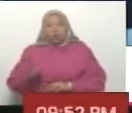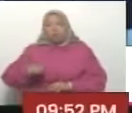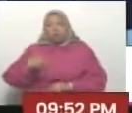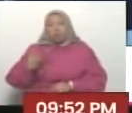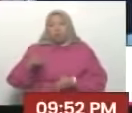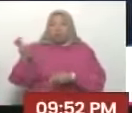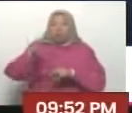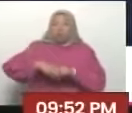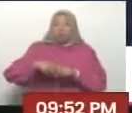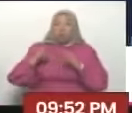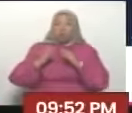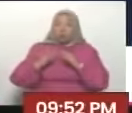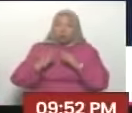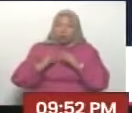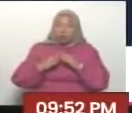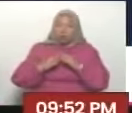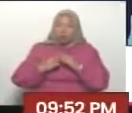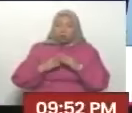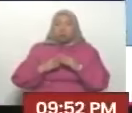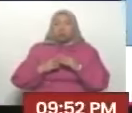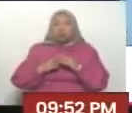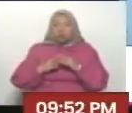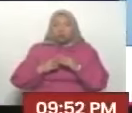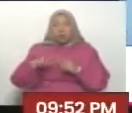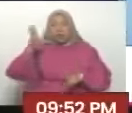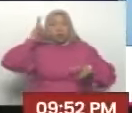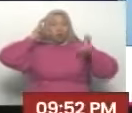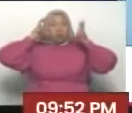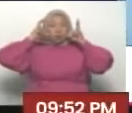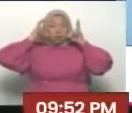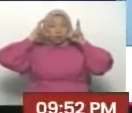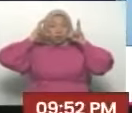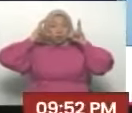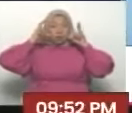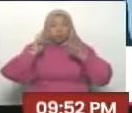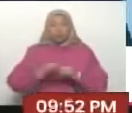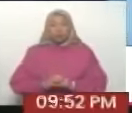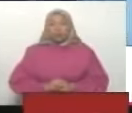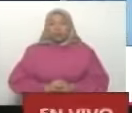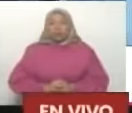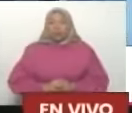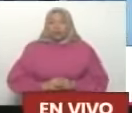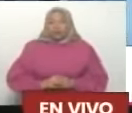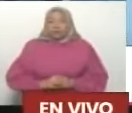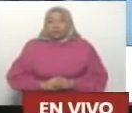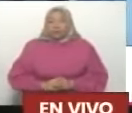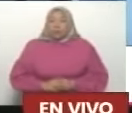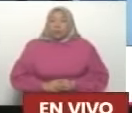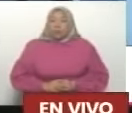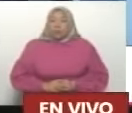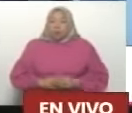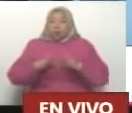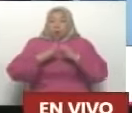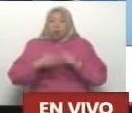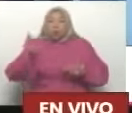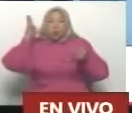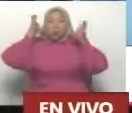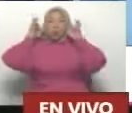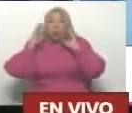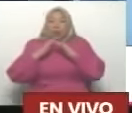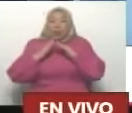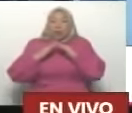sentarte en tu casa, y prender un aparato que estaba ahí, y escuchar lo que estaban escuchando todos en su casa. La radio.